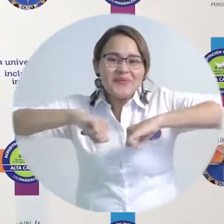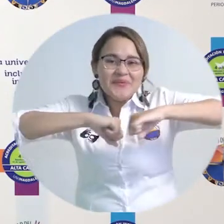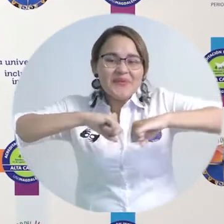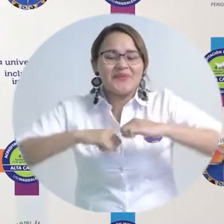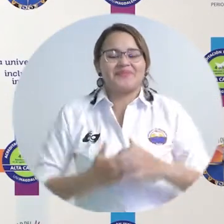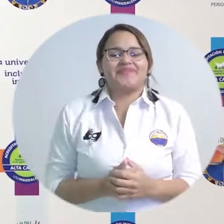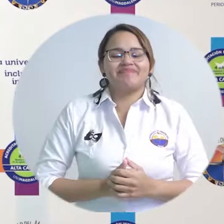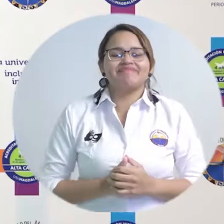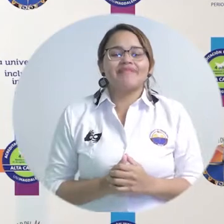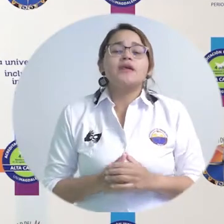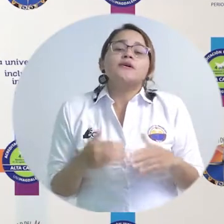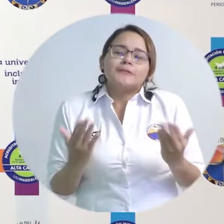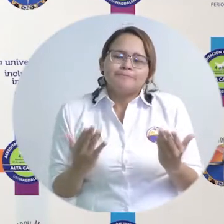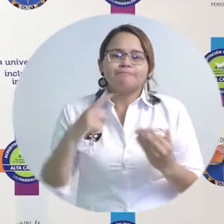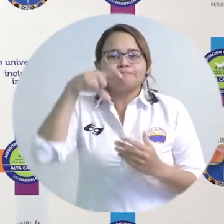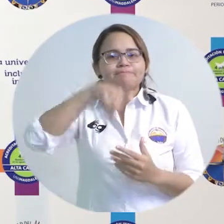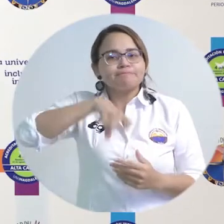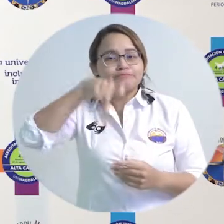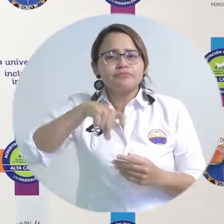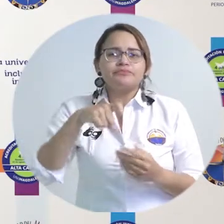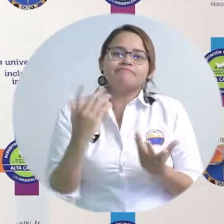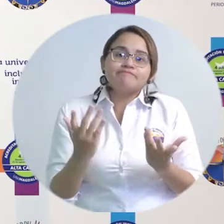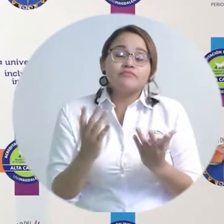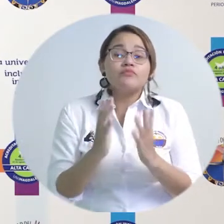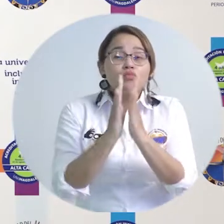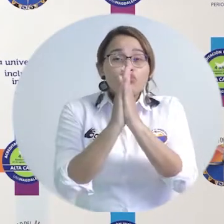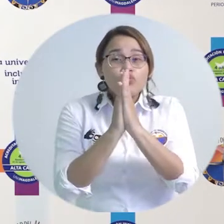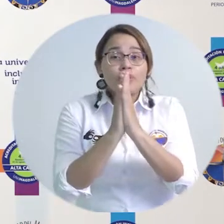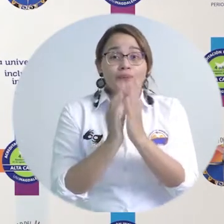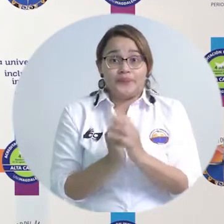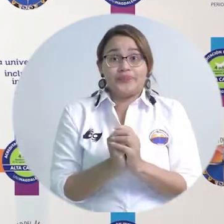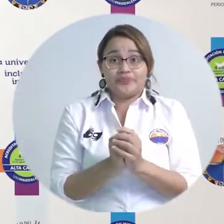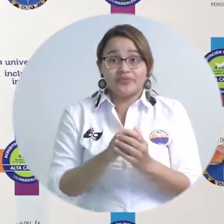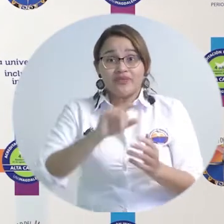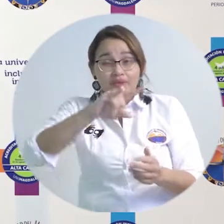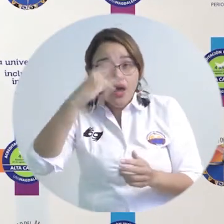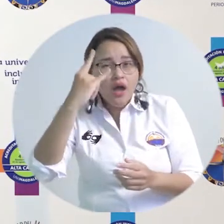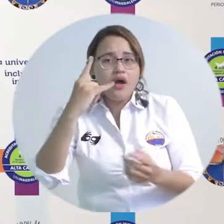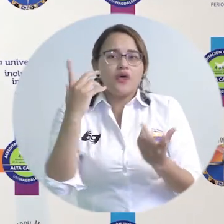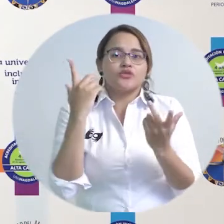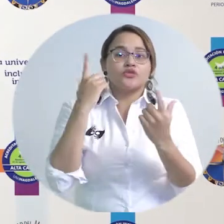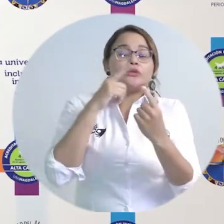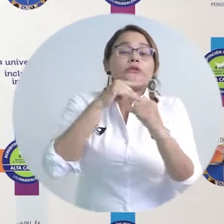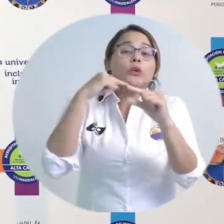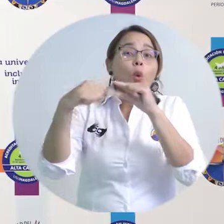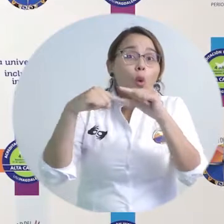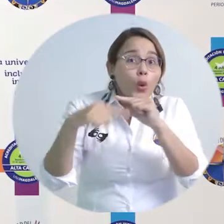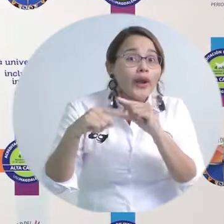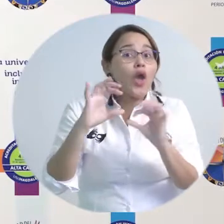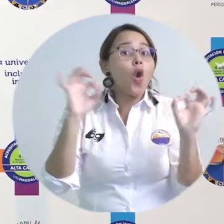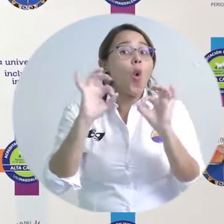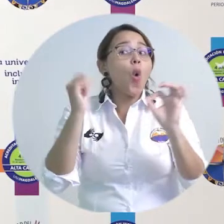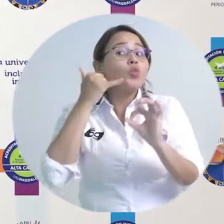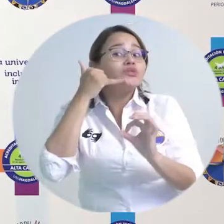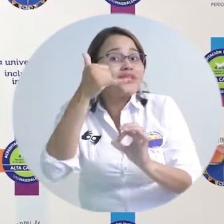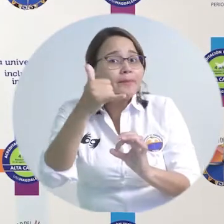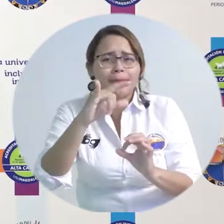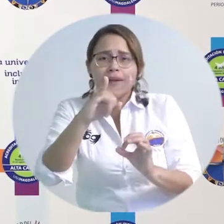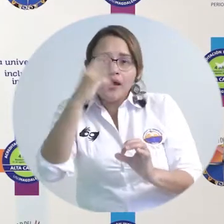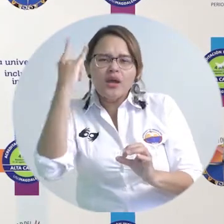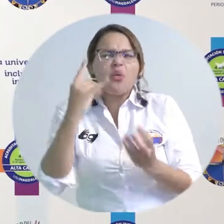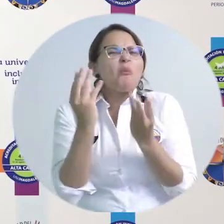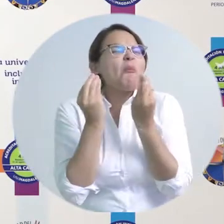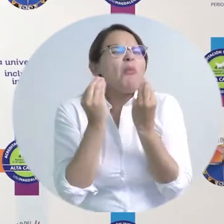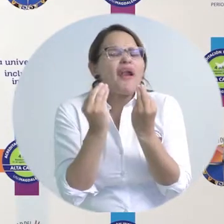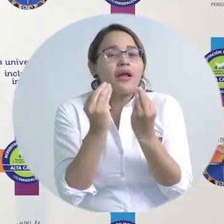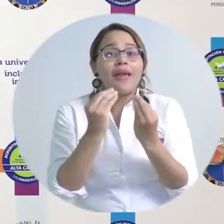Entonces necesitamos que prontamente respondan la comunicación, el correo, el llamado telefónico a ver si logramos que en el día de mañana